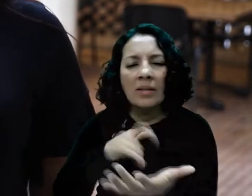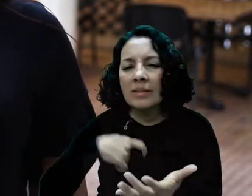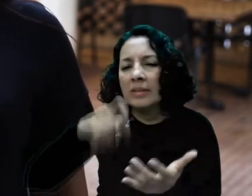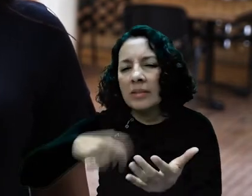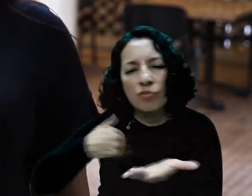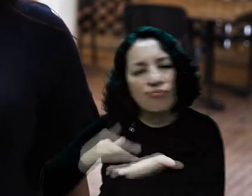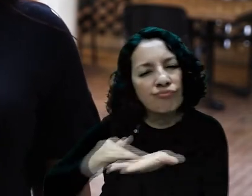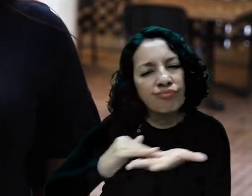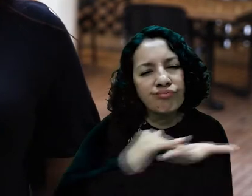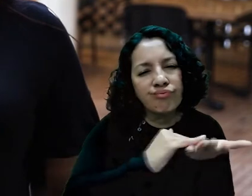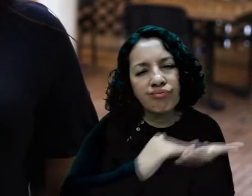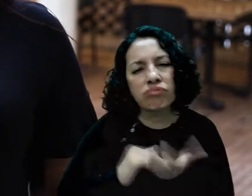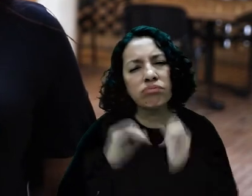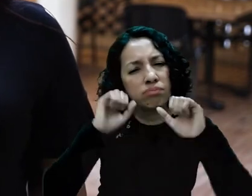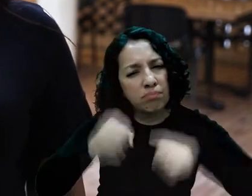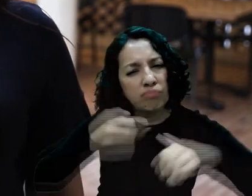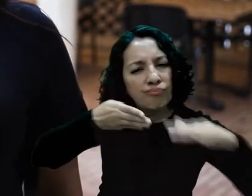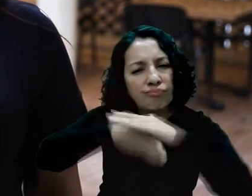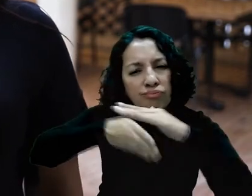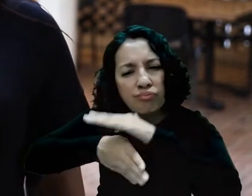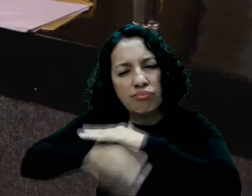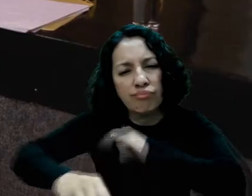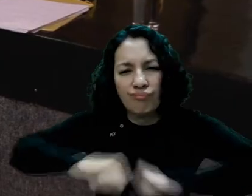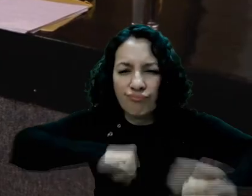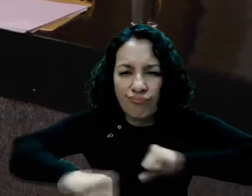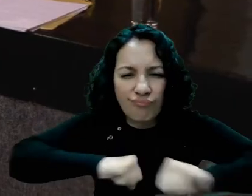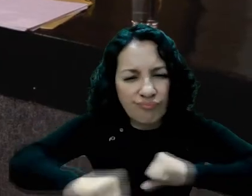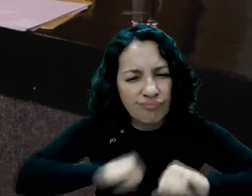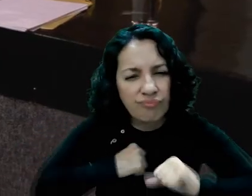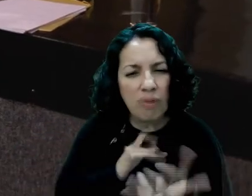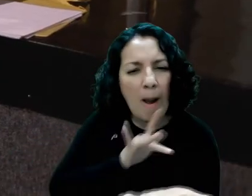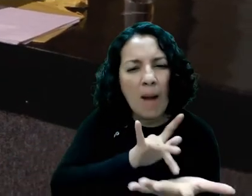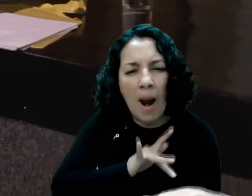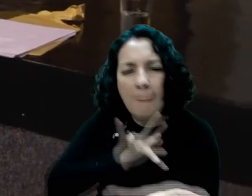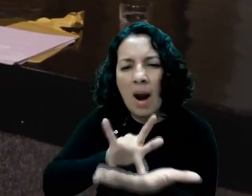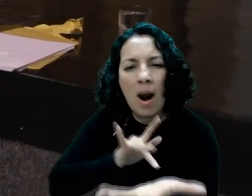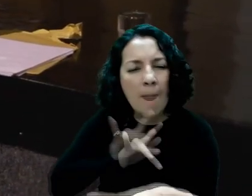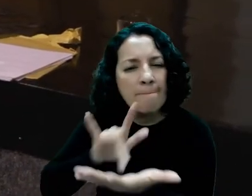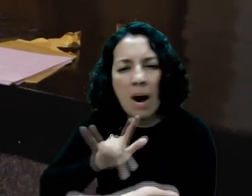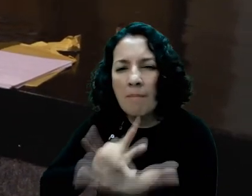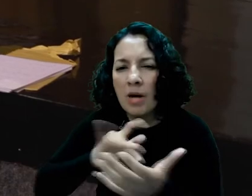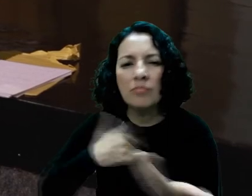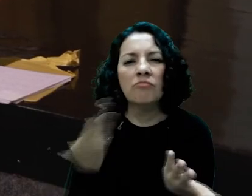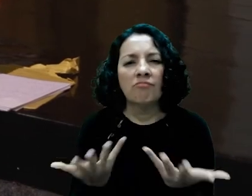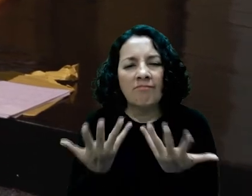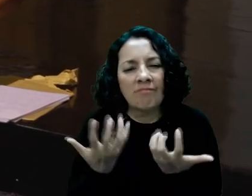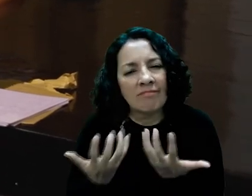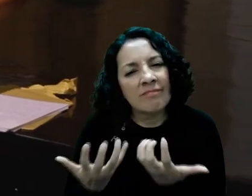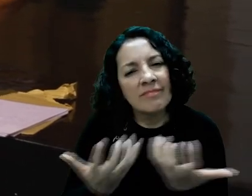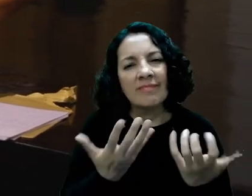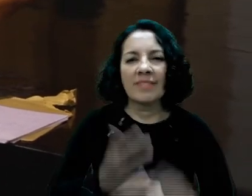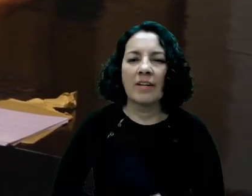unos ajustes razonables para poder lograr esa participación efectiva y activa que